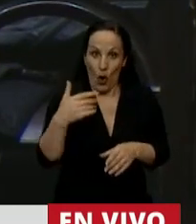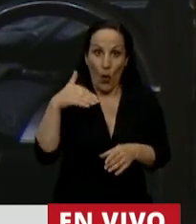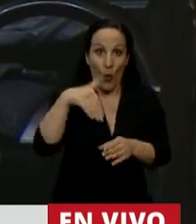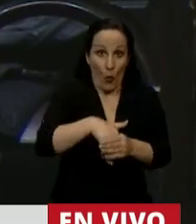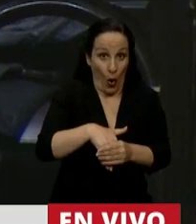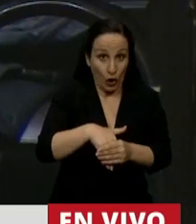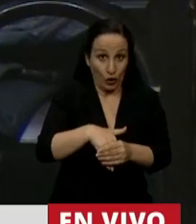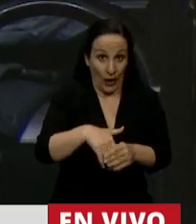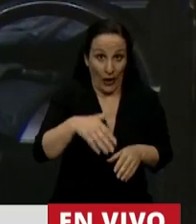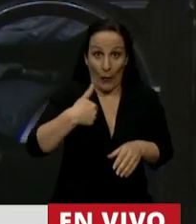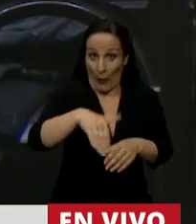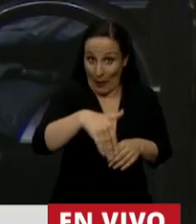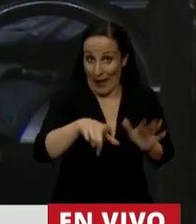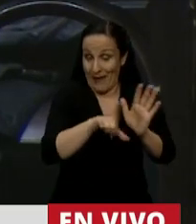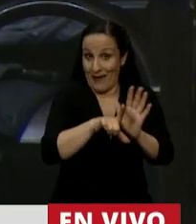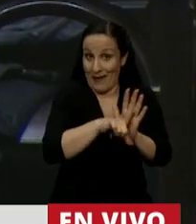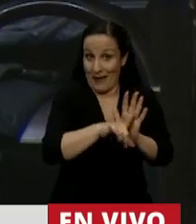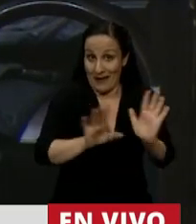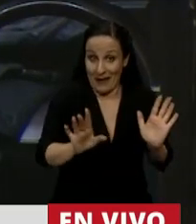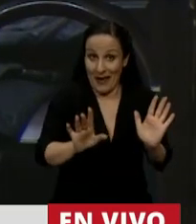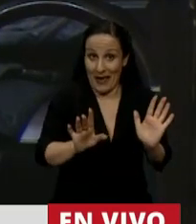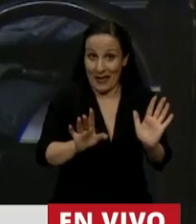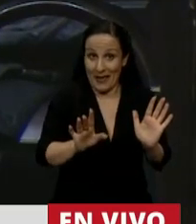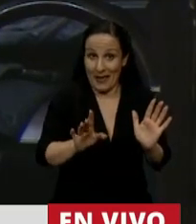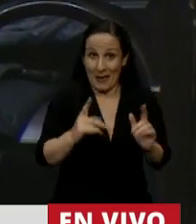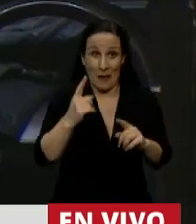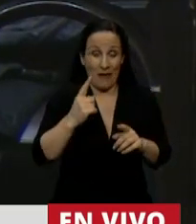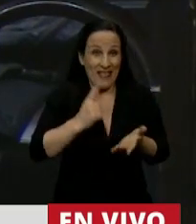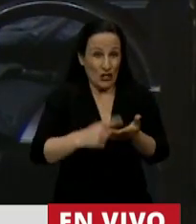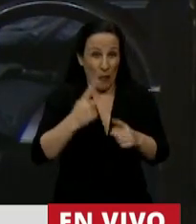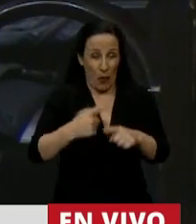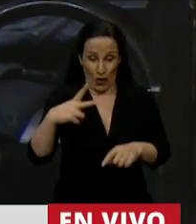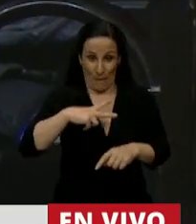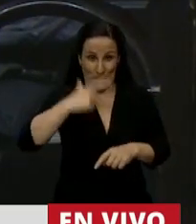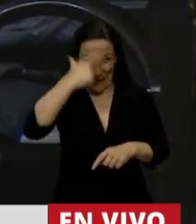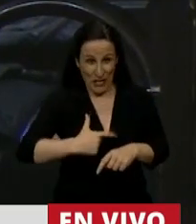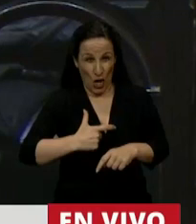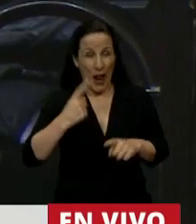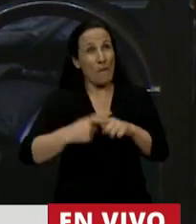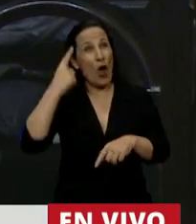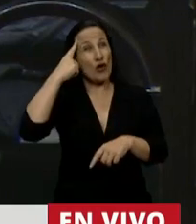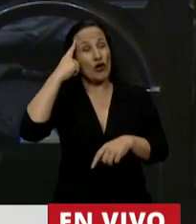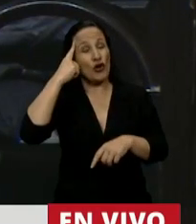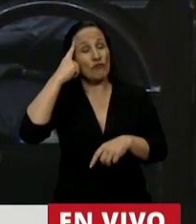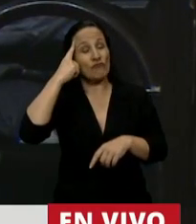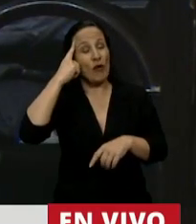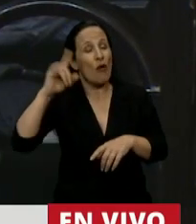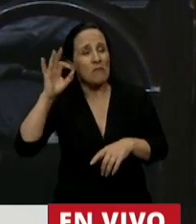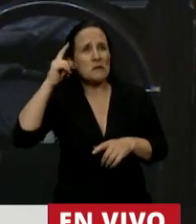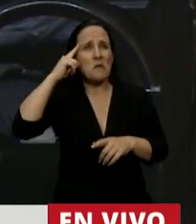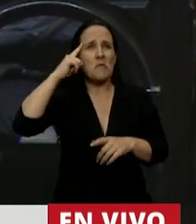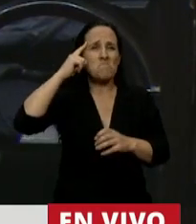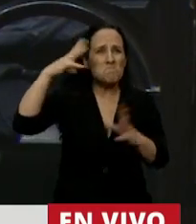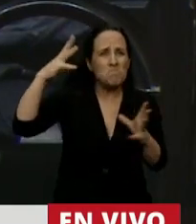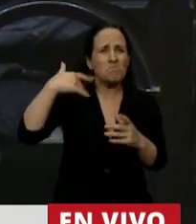decisión que va a terminar siendo una ley por un tema personal, por nuestra conciencia, por lo que creemos que